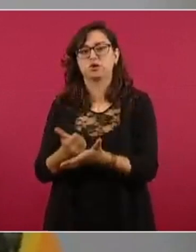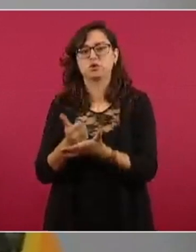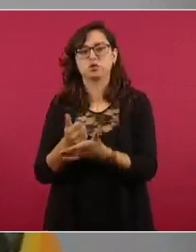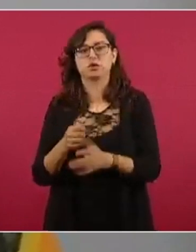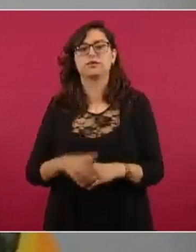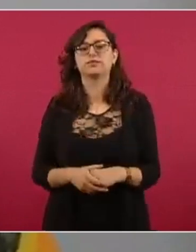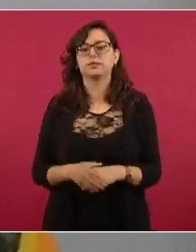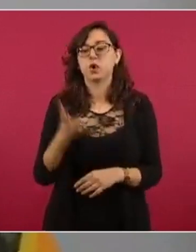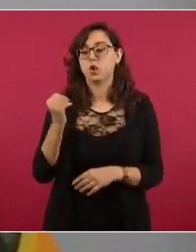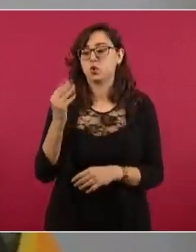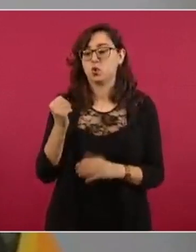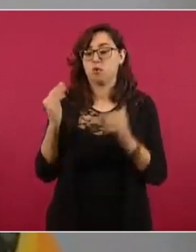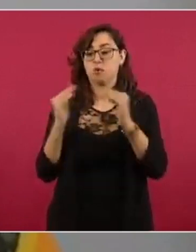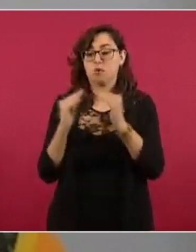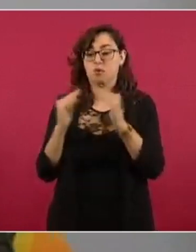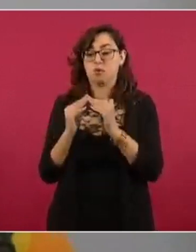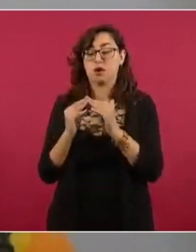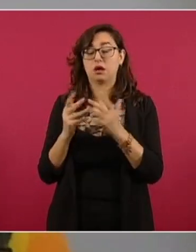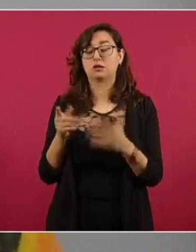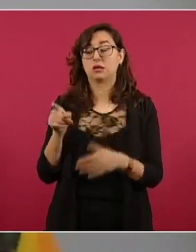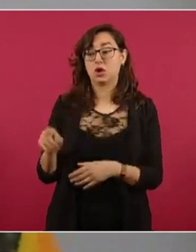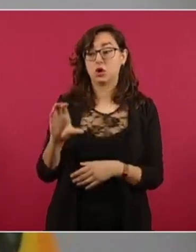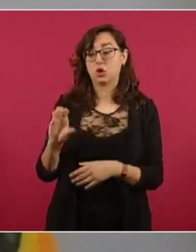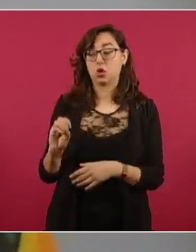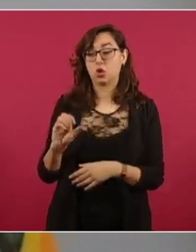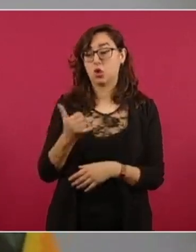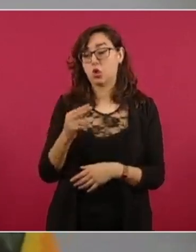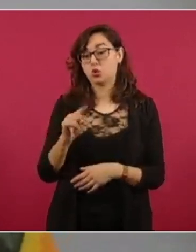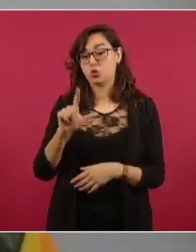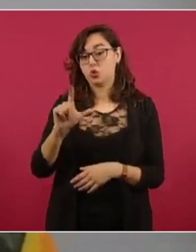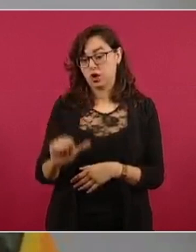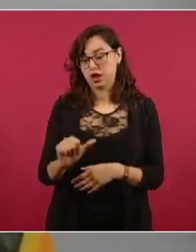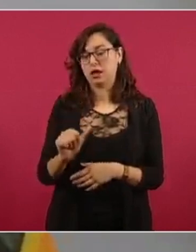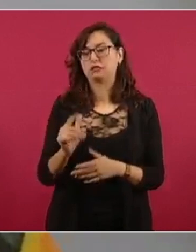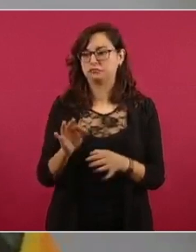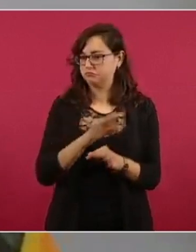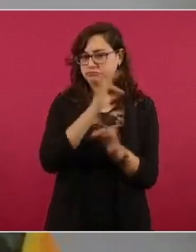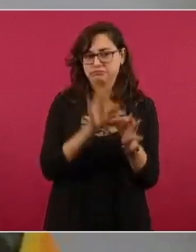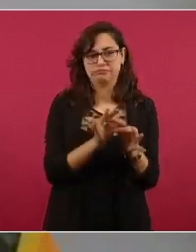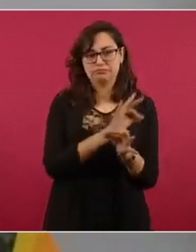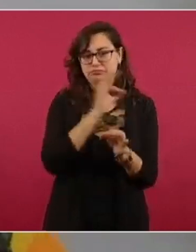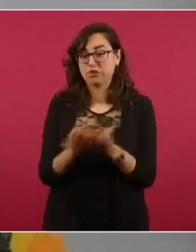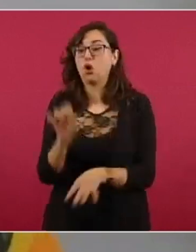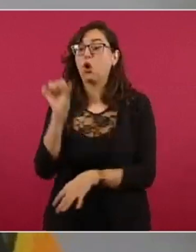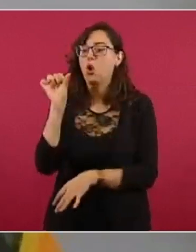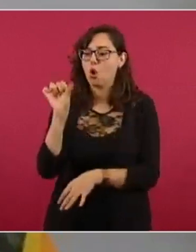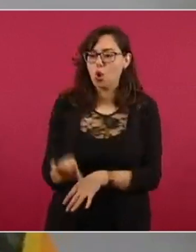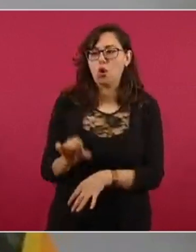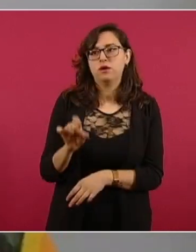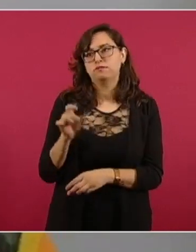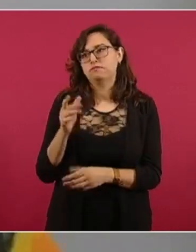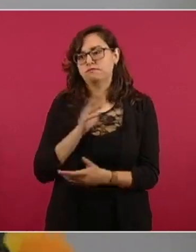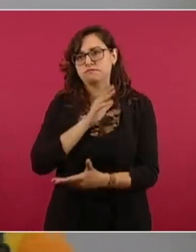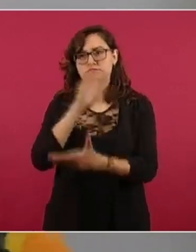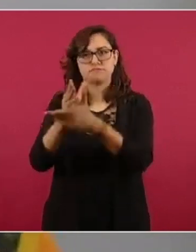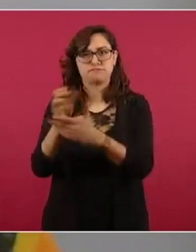nueve casas en Bajos de Coyula y ahora vamos a hacer reconocimientos y vamos a subir la sierra quiero